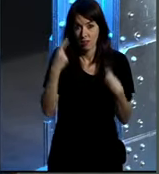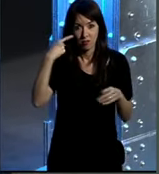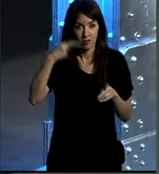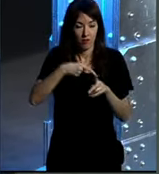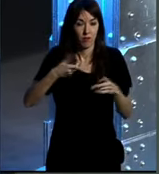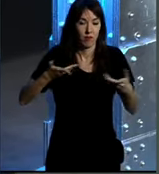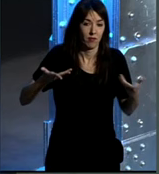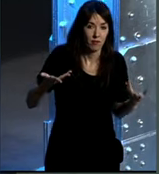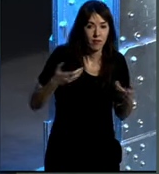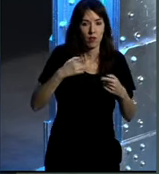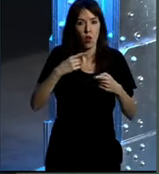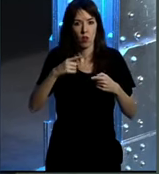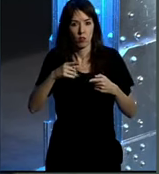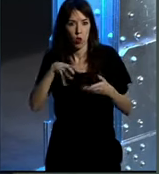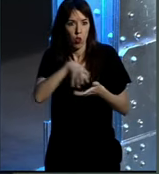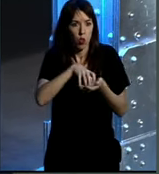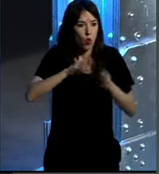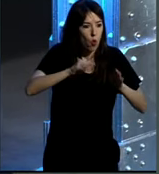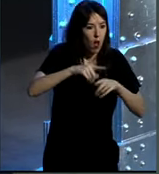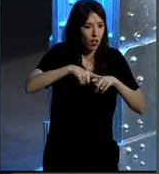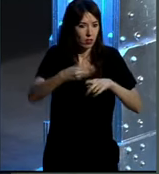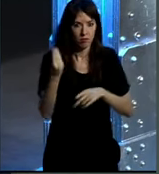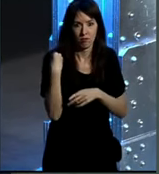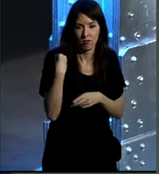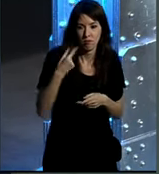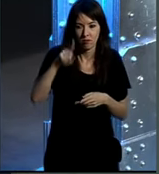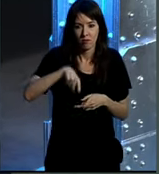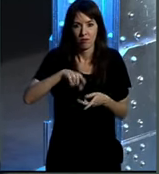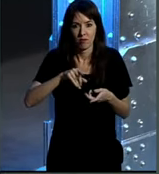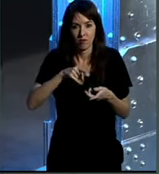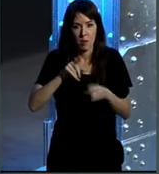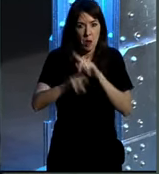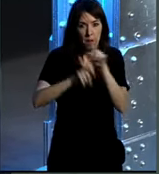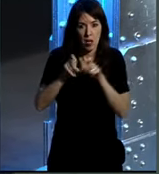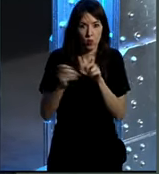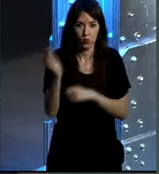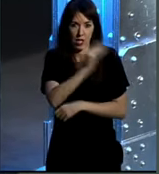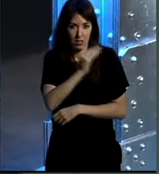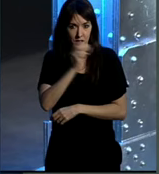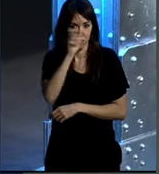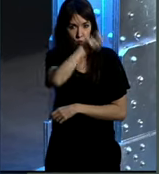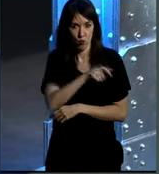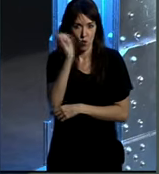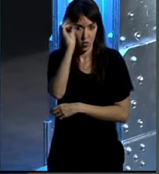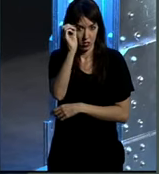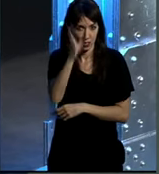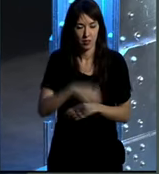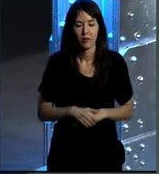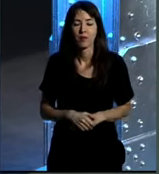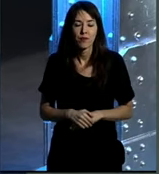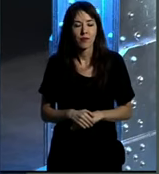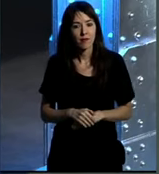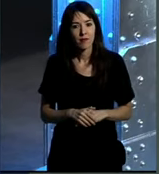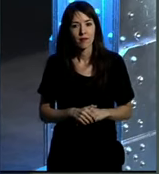compartir sus inquietudes y trasladar sus preguntas a los ponentes. Vamos a